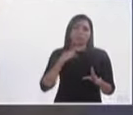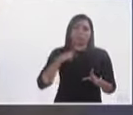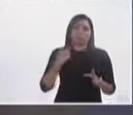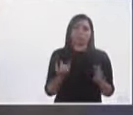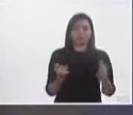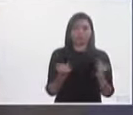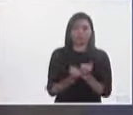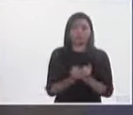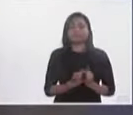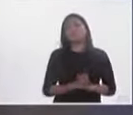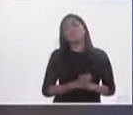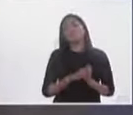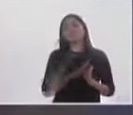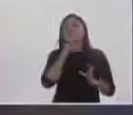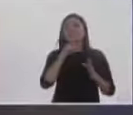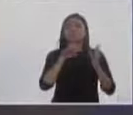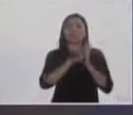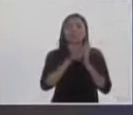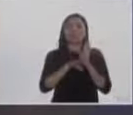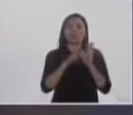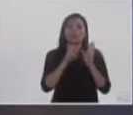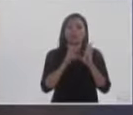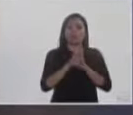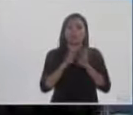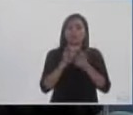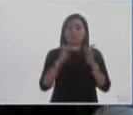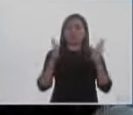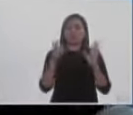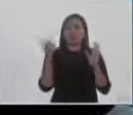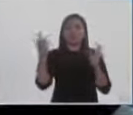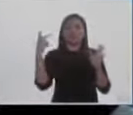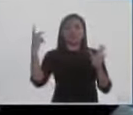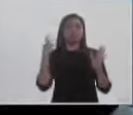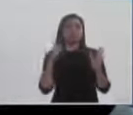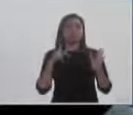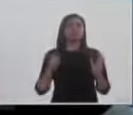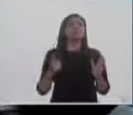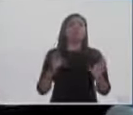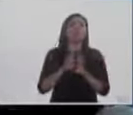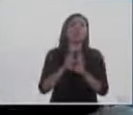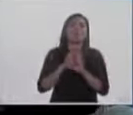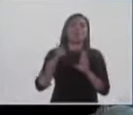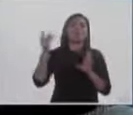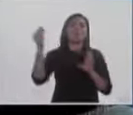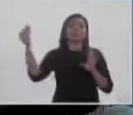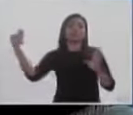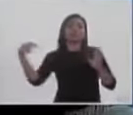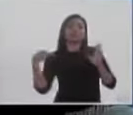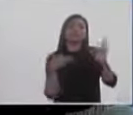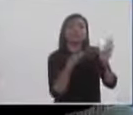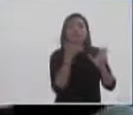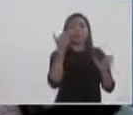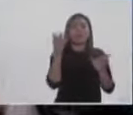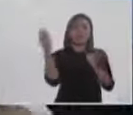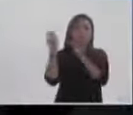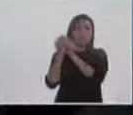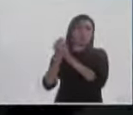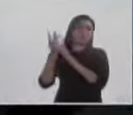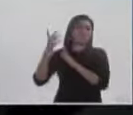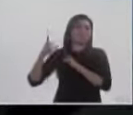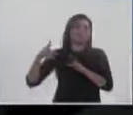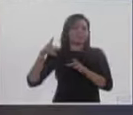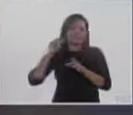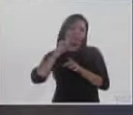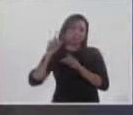a que el dinero privado llegara a orillar a una plutocracia es decir, a un gobierno de los más pudientes?